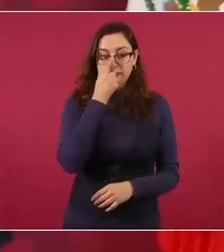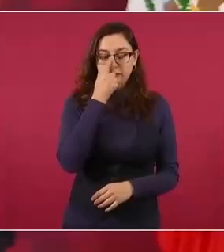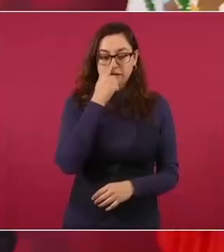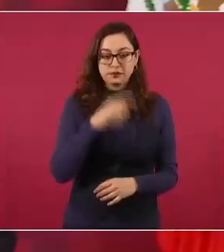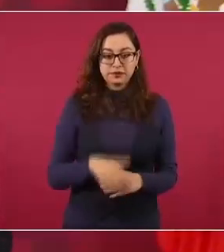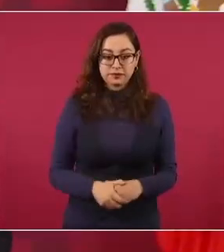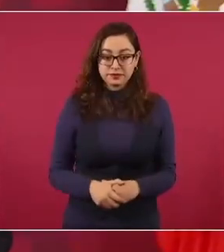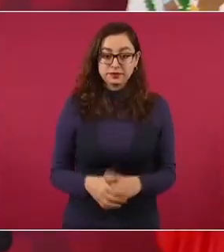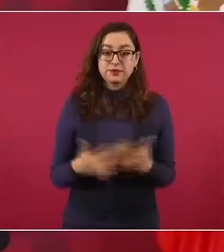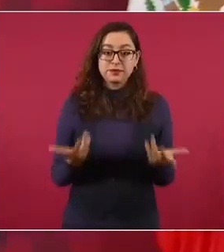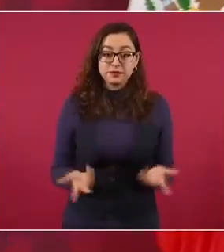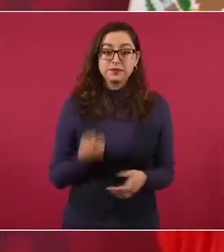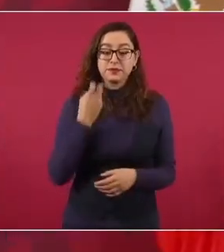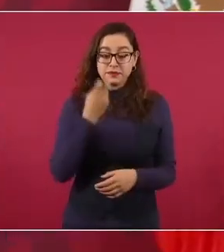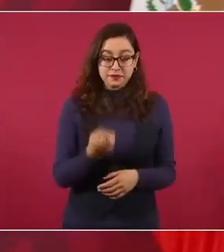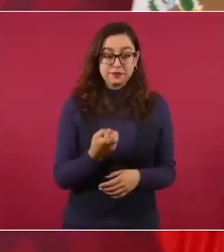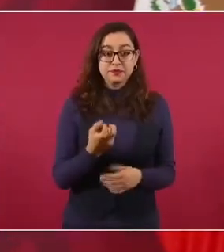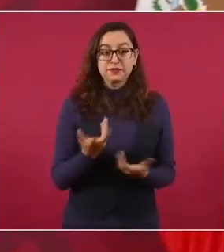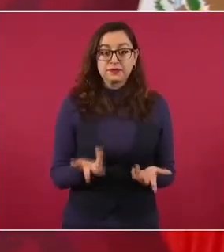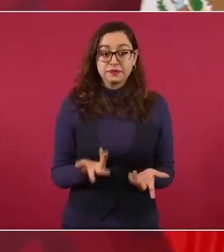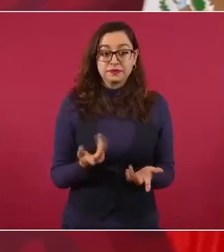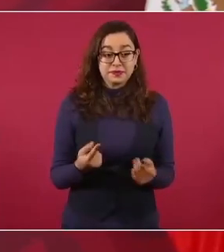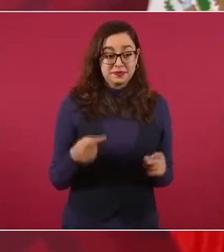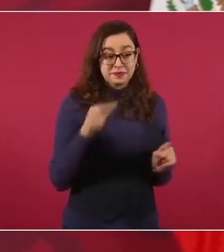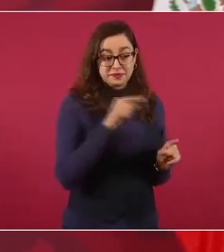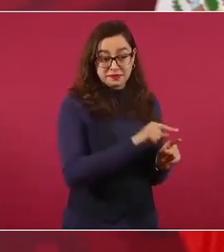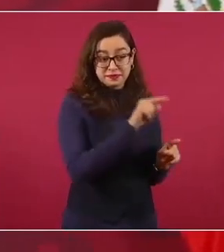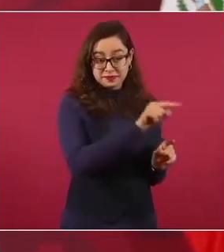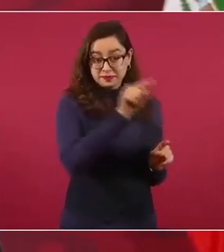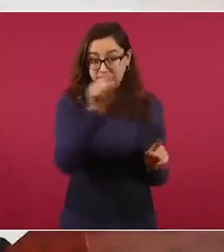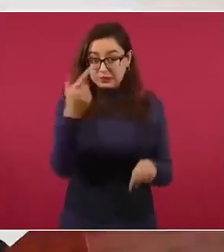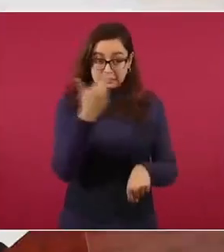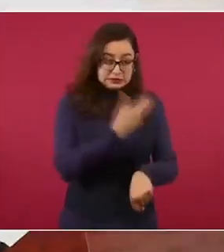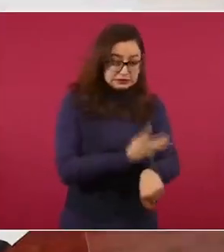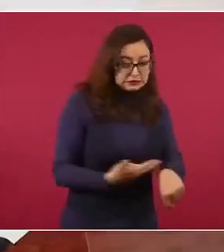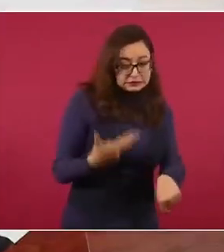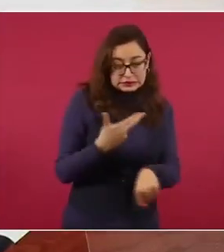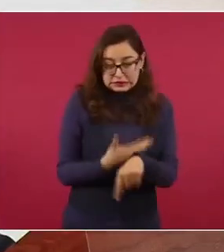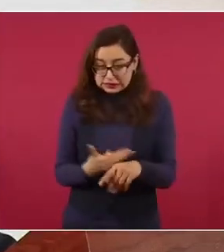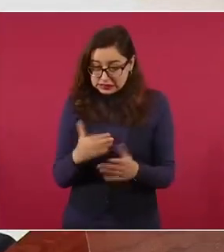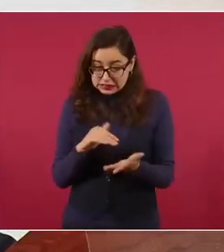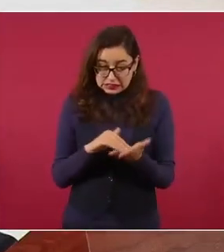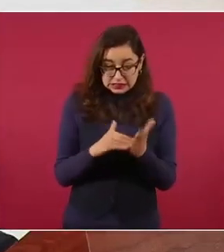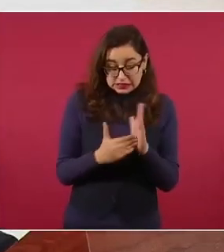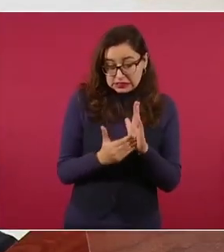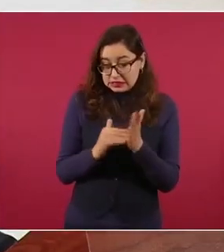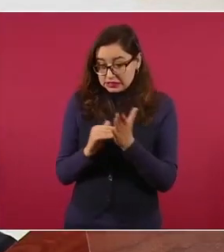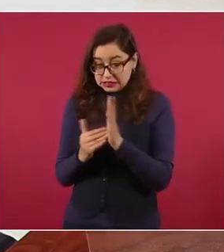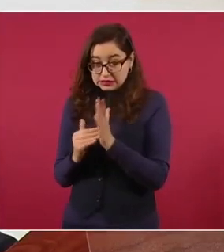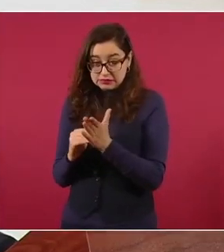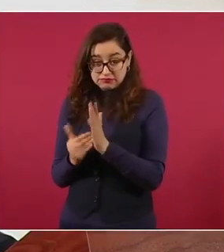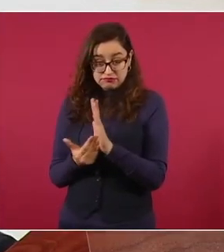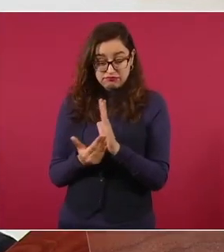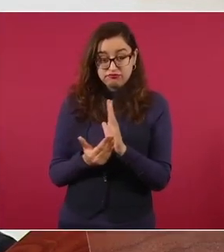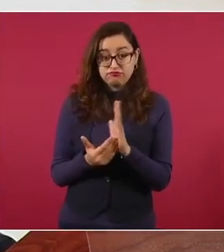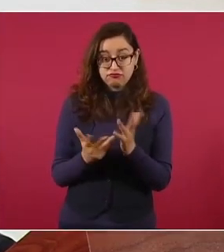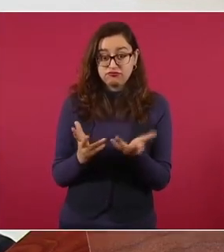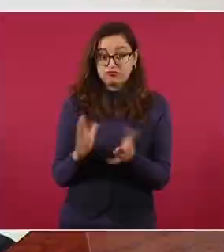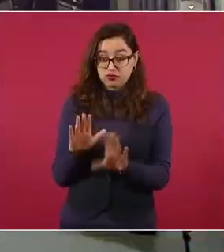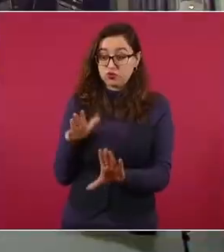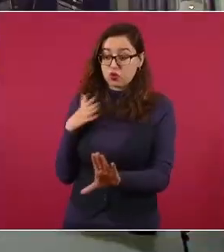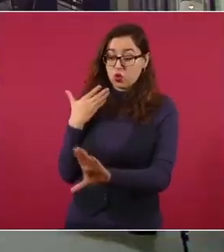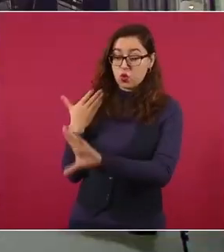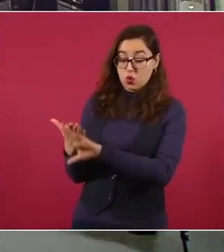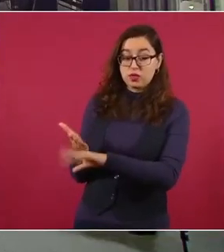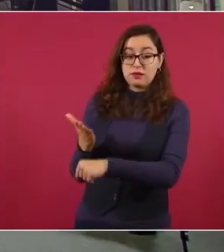la oposición